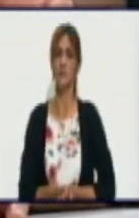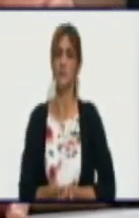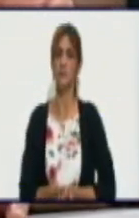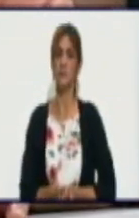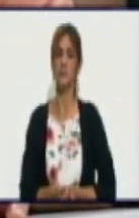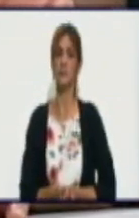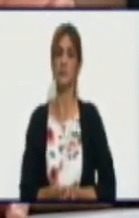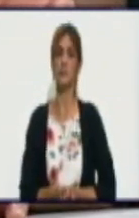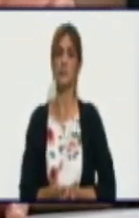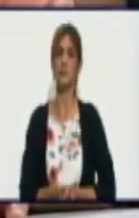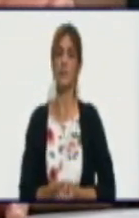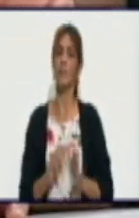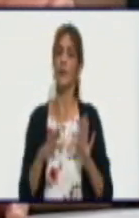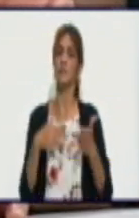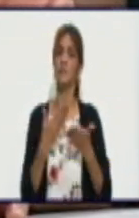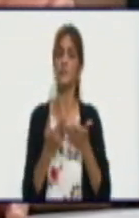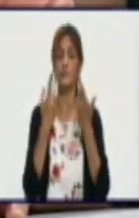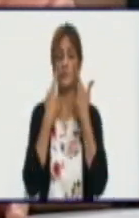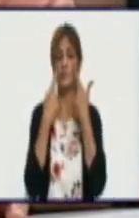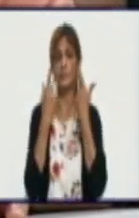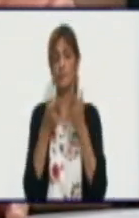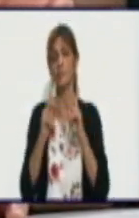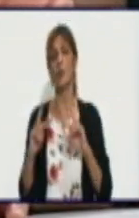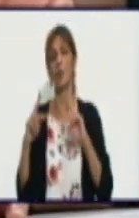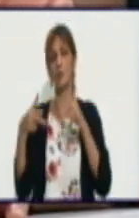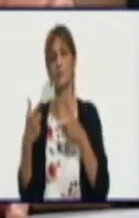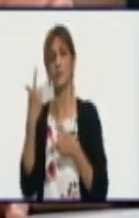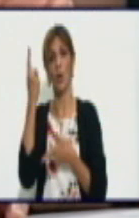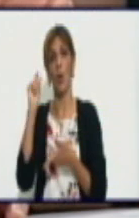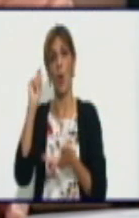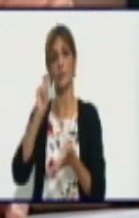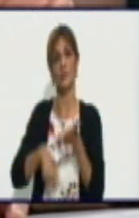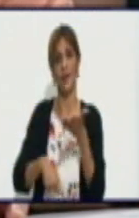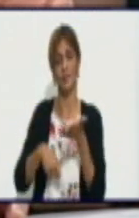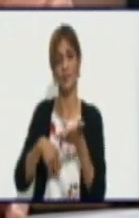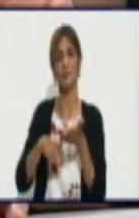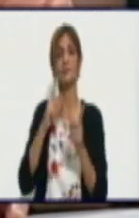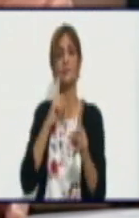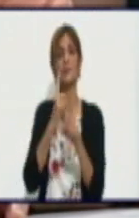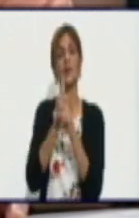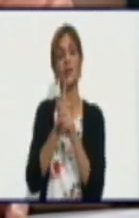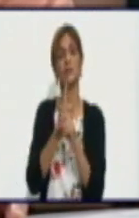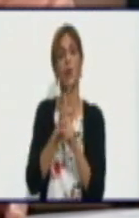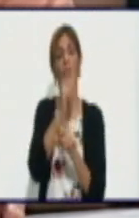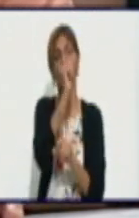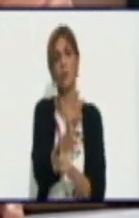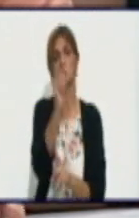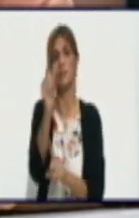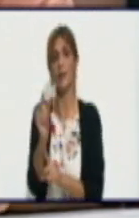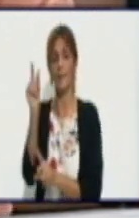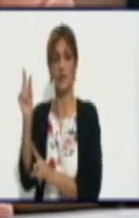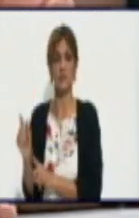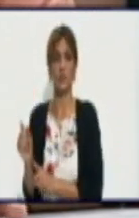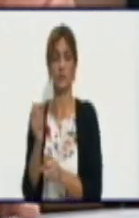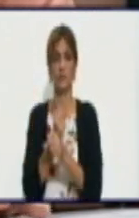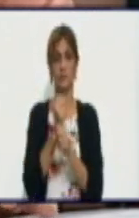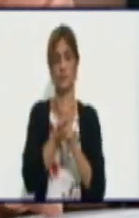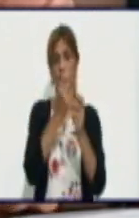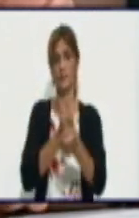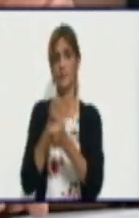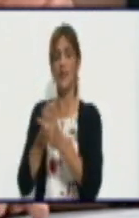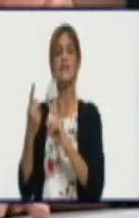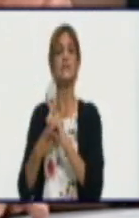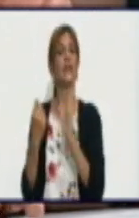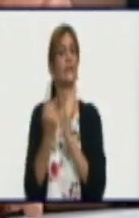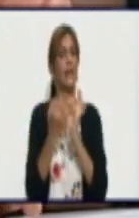Bueno, hay que ir a la recontratación también, a la contratación del servicio directamente con los productores agropecuarios y establecer